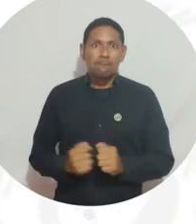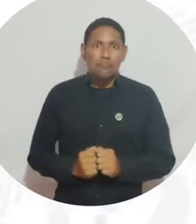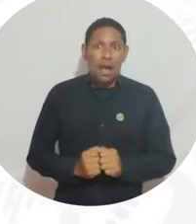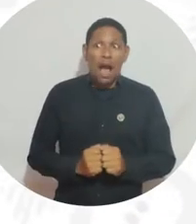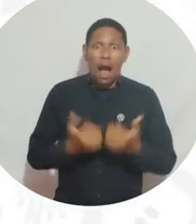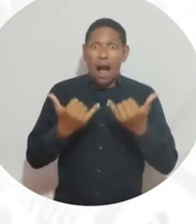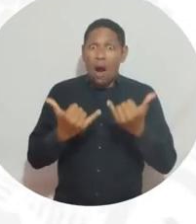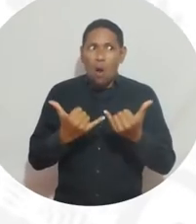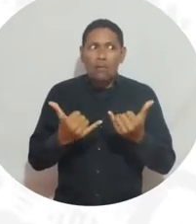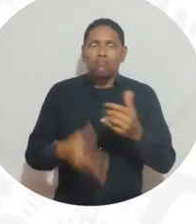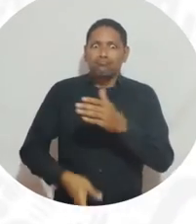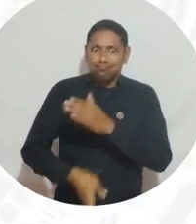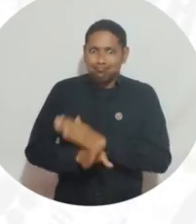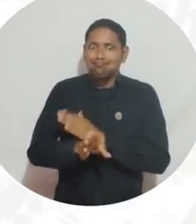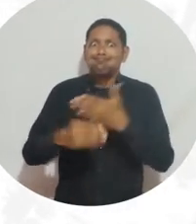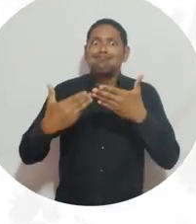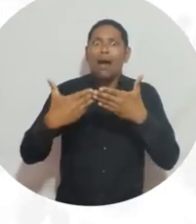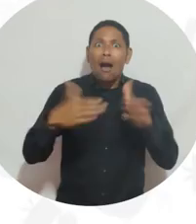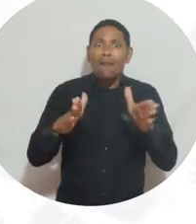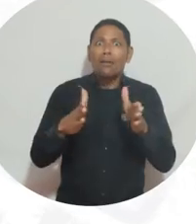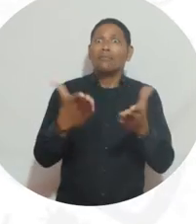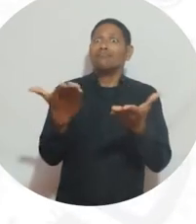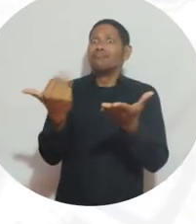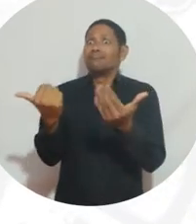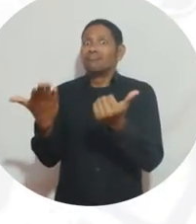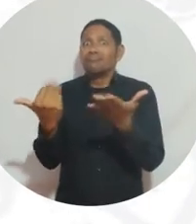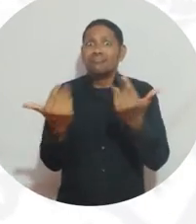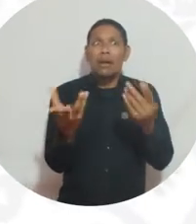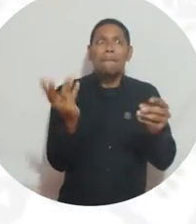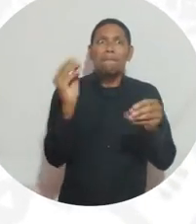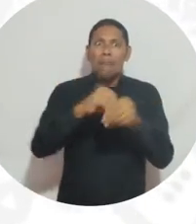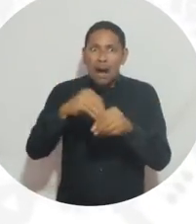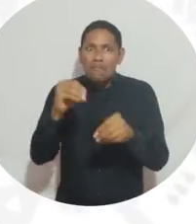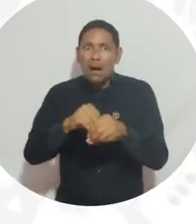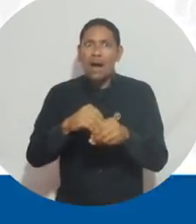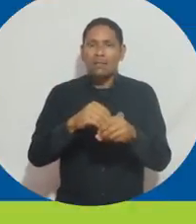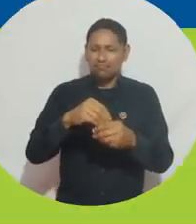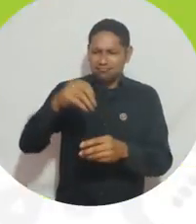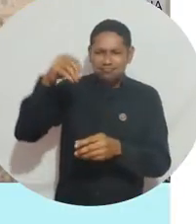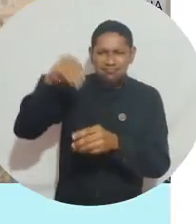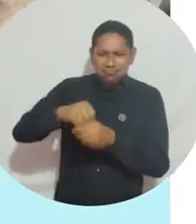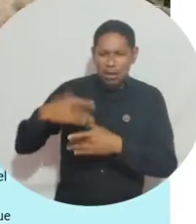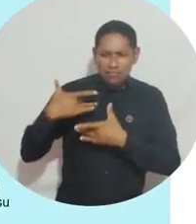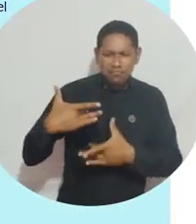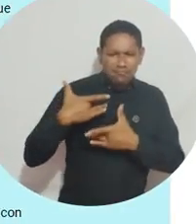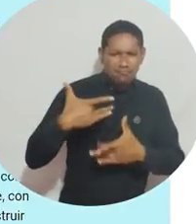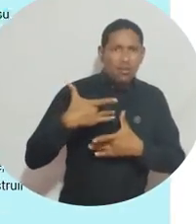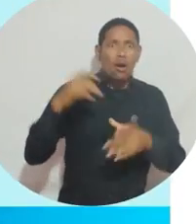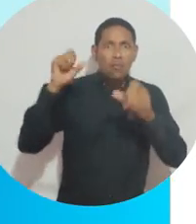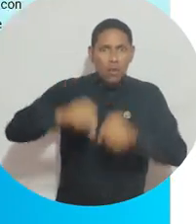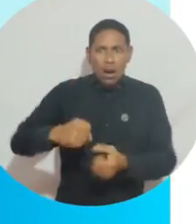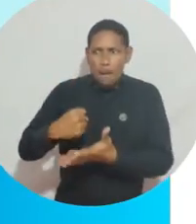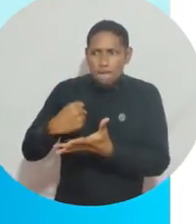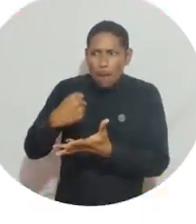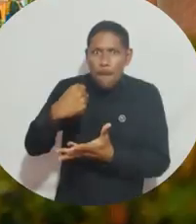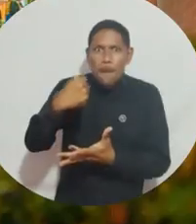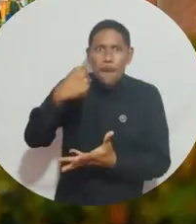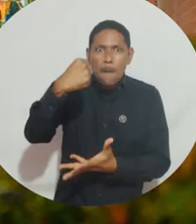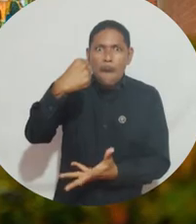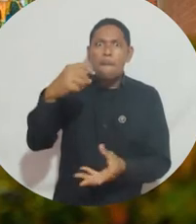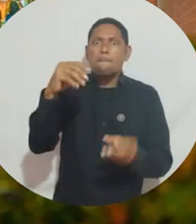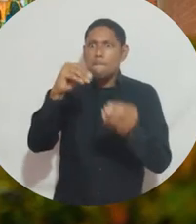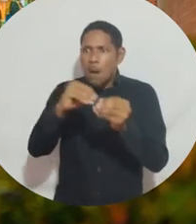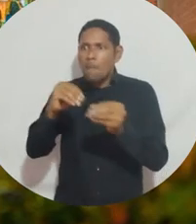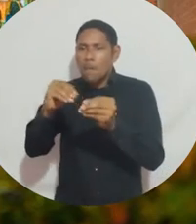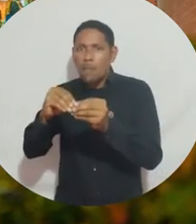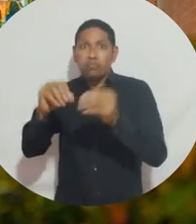en el ancianato de Santa Marta. Los canales de donaciones siguen abiertos para que la comunidad académica y magdaleneces se sigan